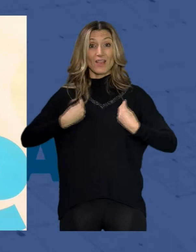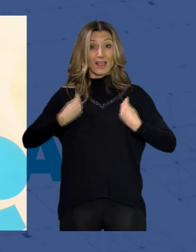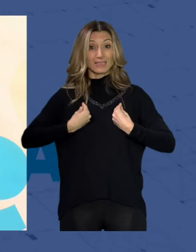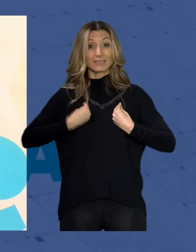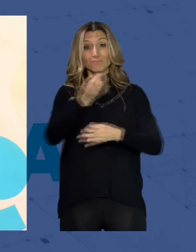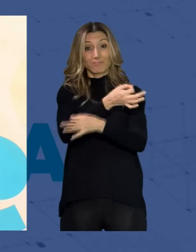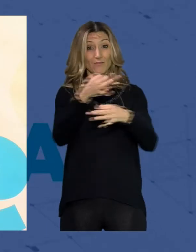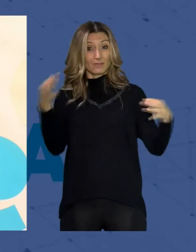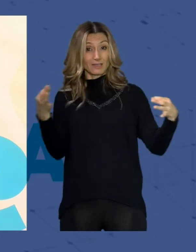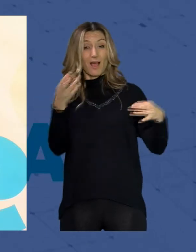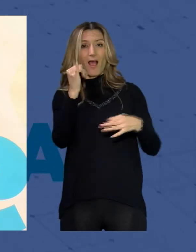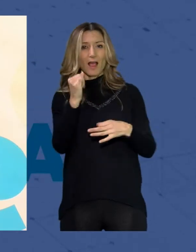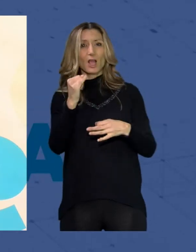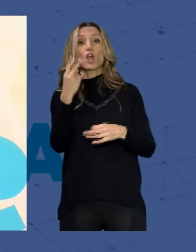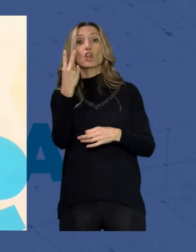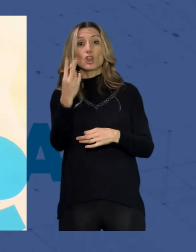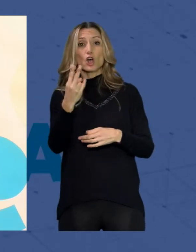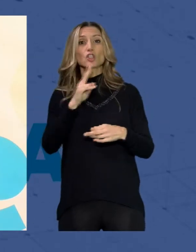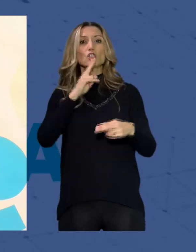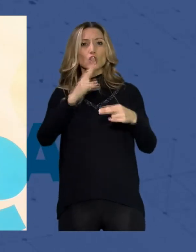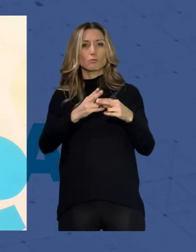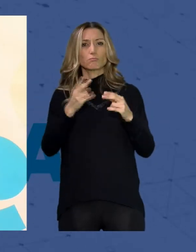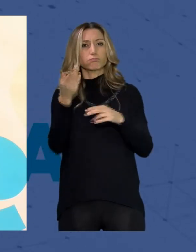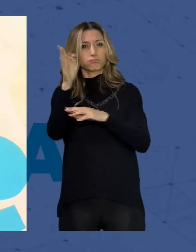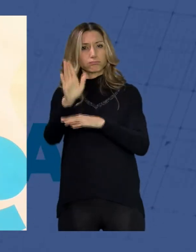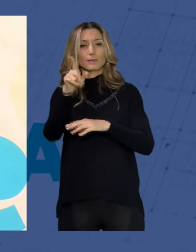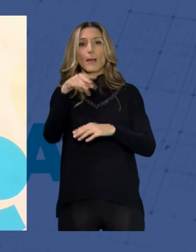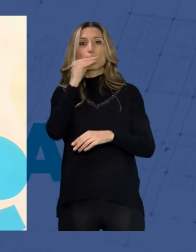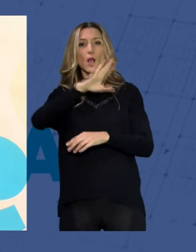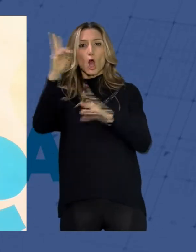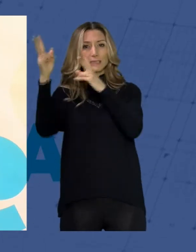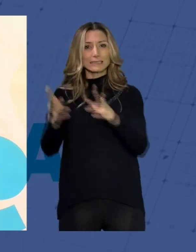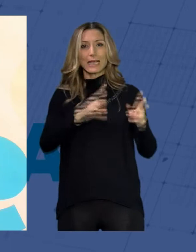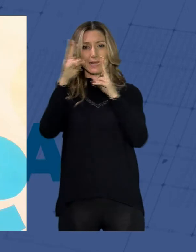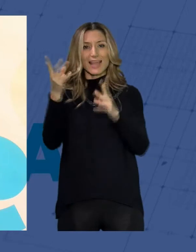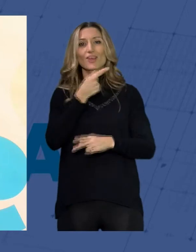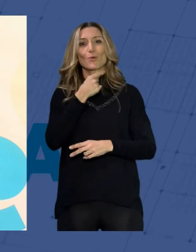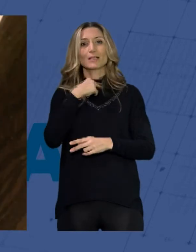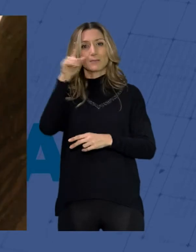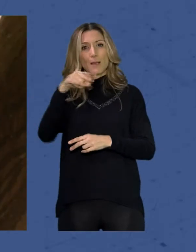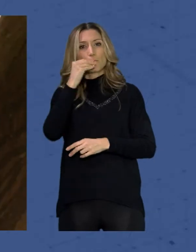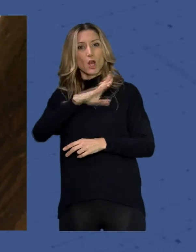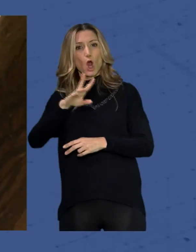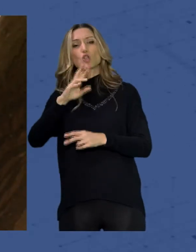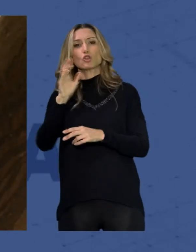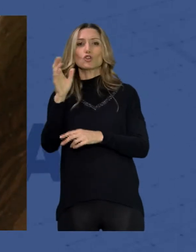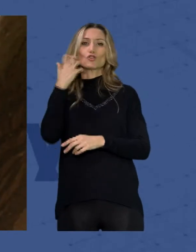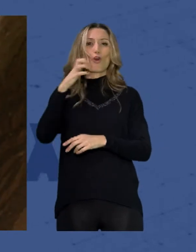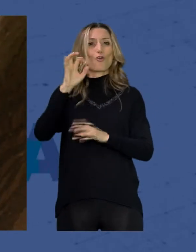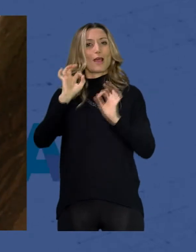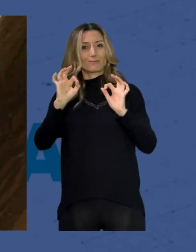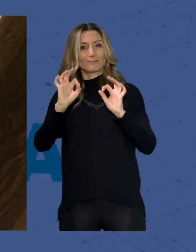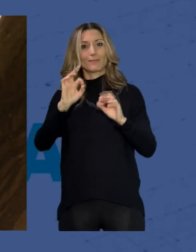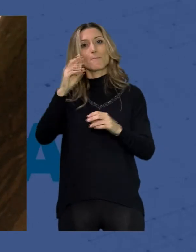tiene 2 nominaciones como Mejor Serie de Comedia y Mejor Showrunner de Serie de Comedia. Tres son las